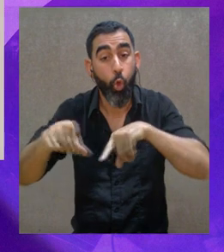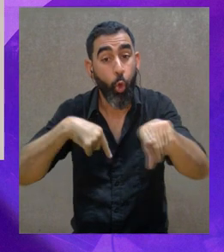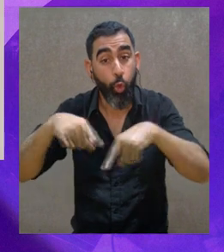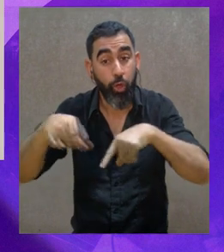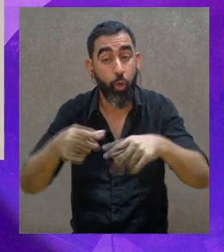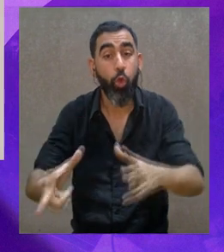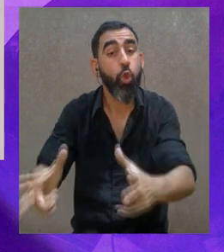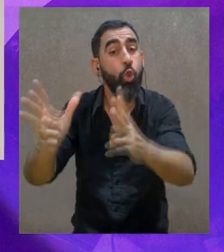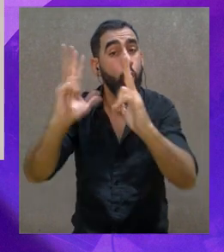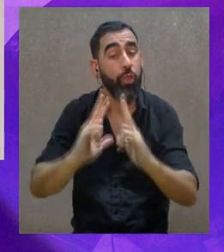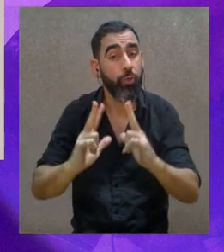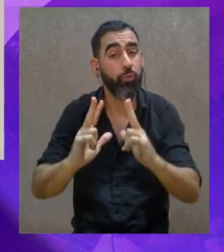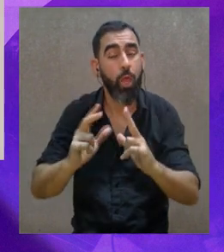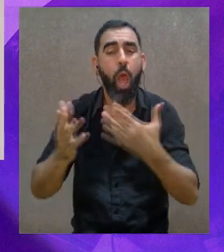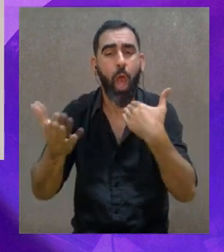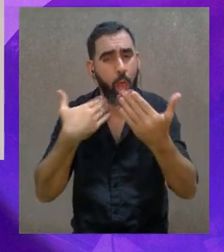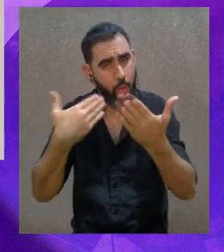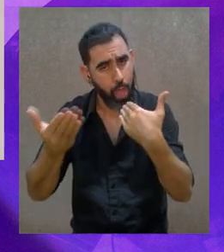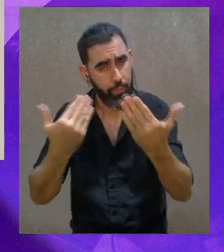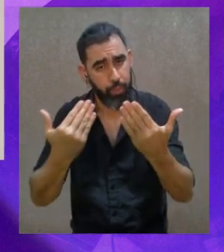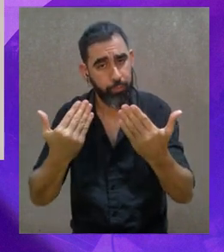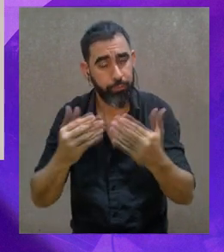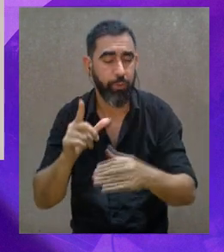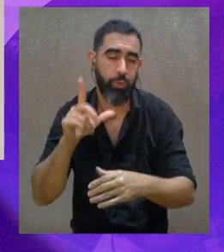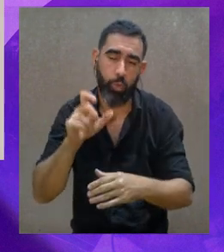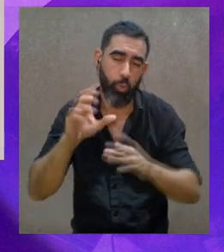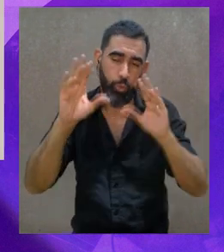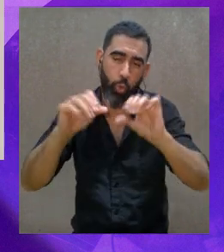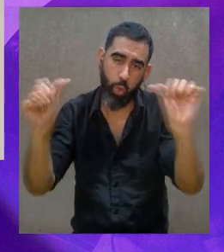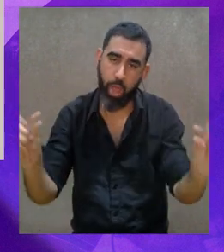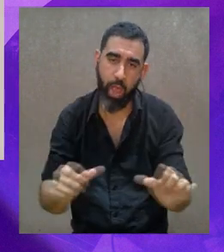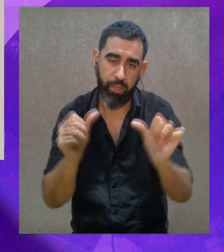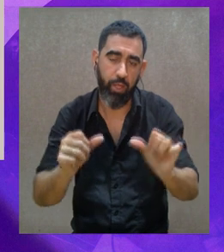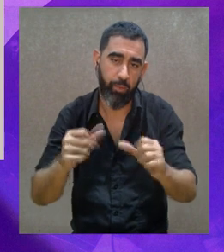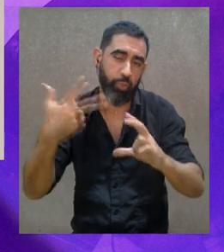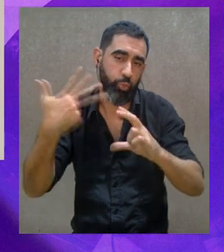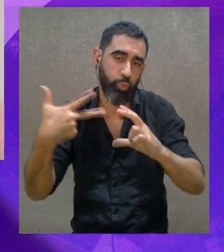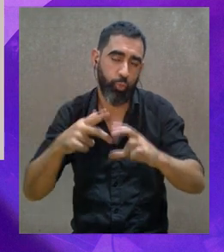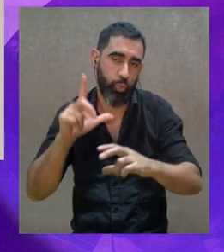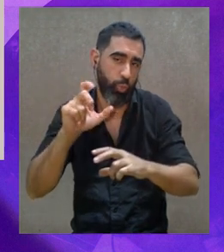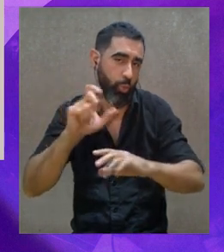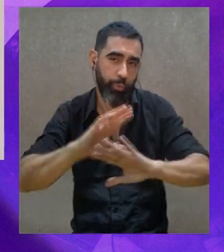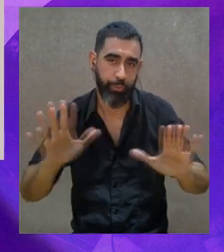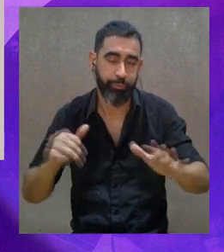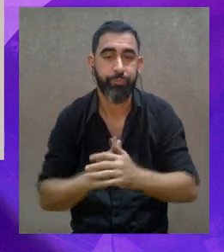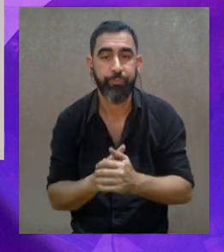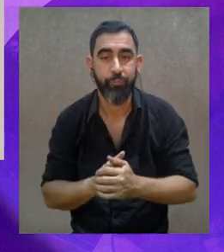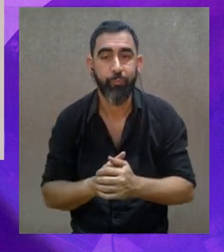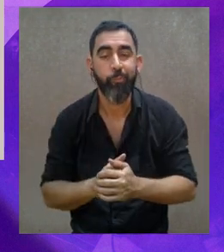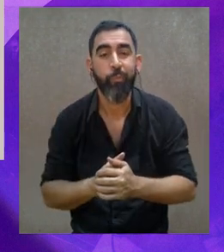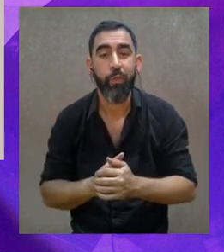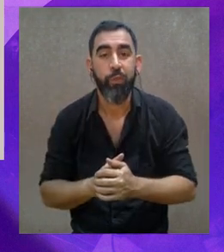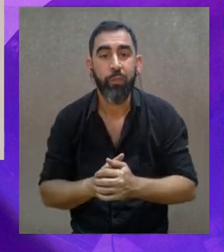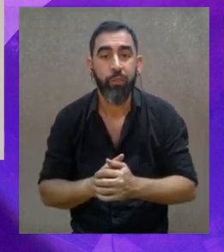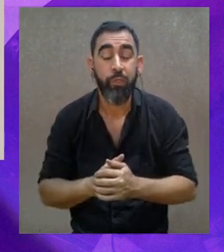equipo y el coordinador de núcleos nos dice, tuvimos una charla con, o sea, obviamente todas las actividades hoy se están con tanta naturalidad, y